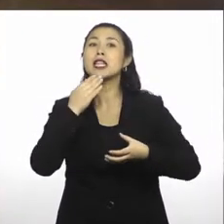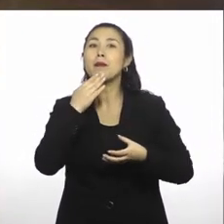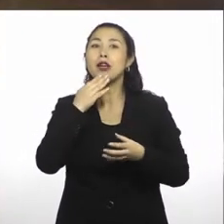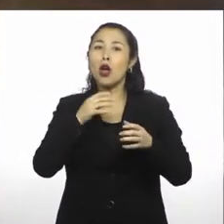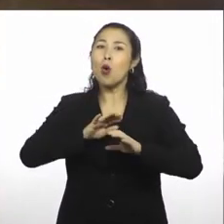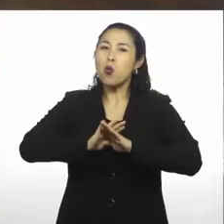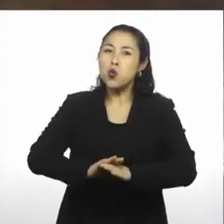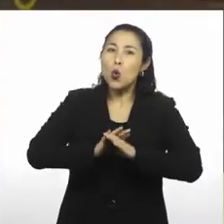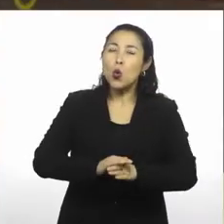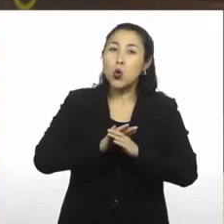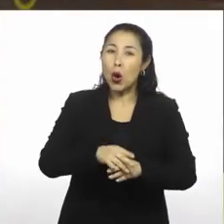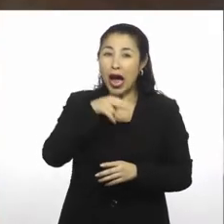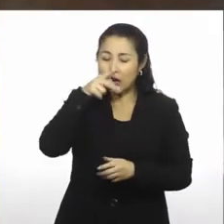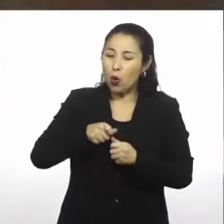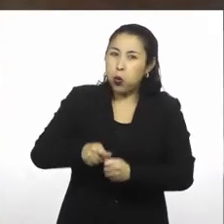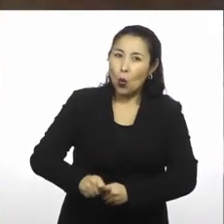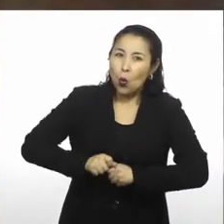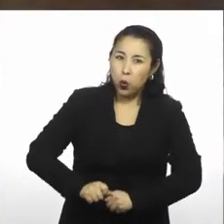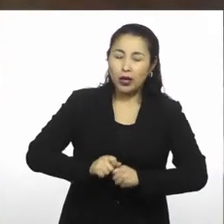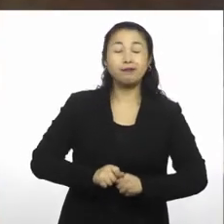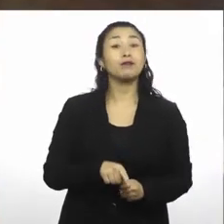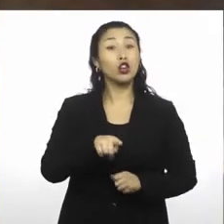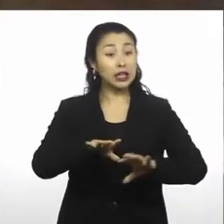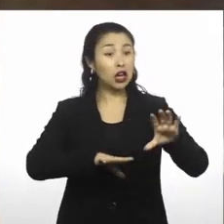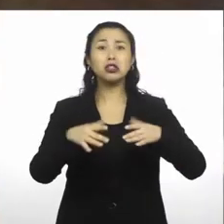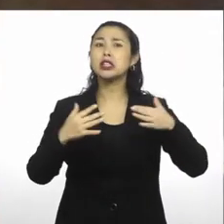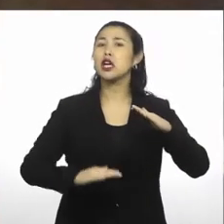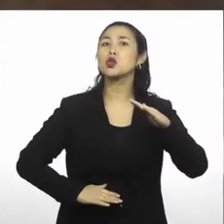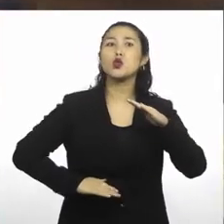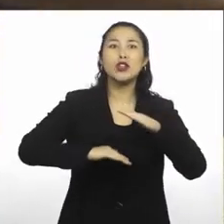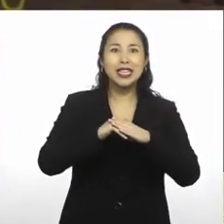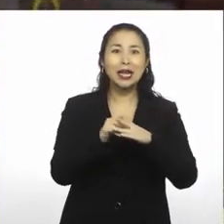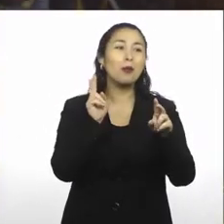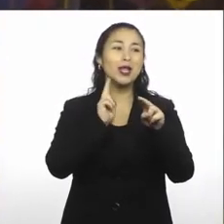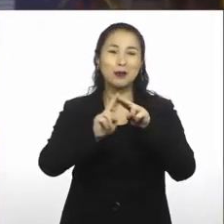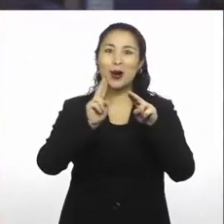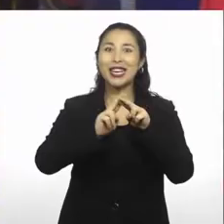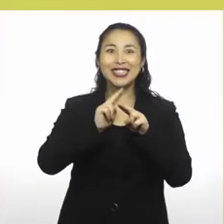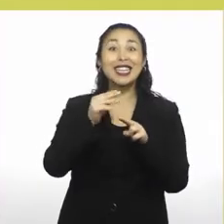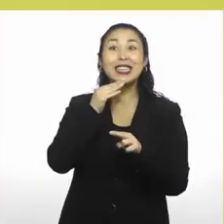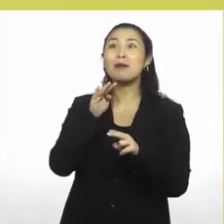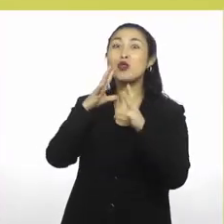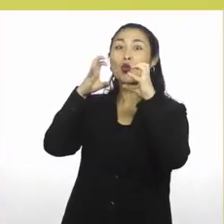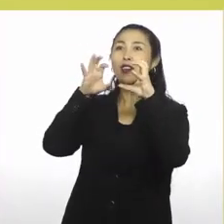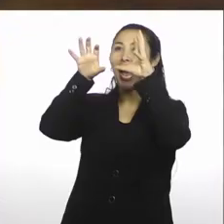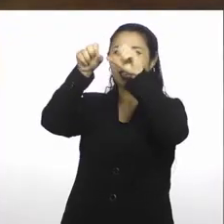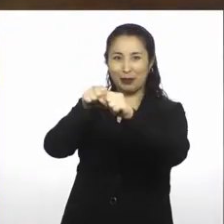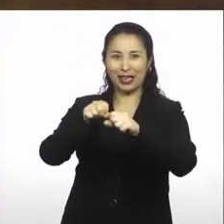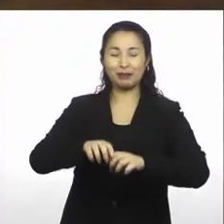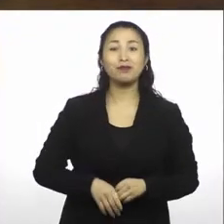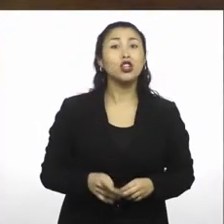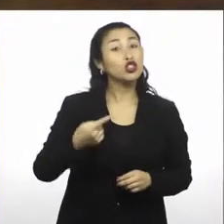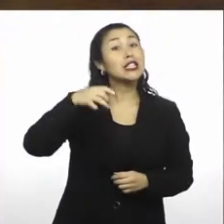Está lo mismo el tamaño, solo necesitamos un bombín. Con estos materiales es suficiente para que podamos fabricar y atrapar nuestra nube. Sabemos que